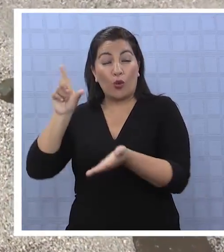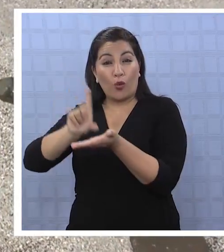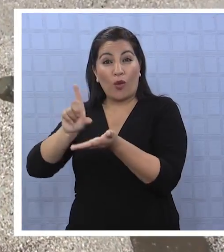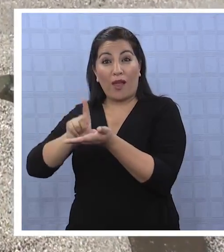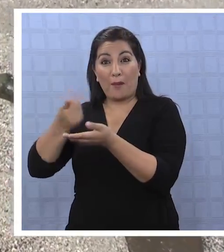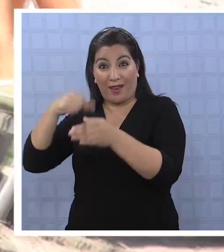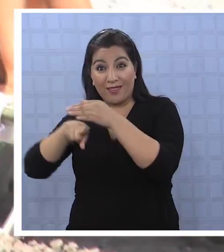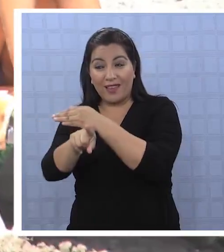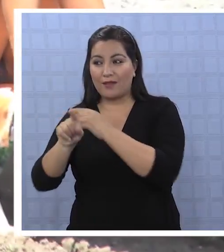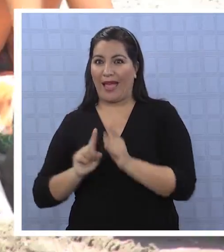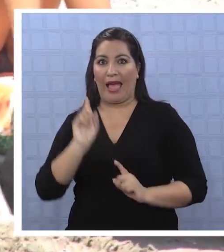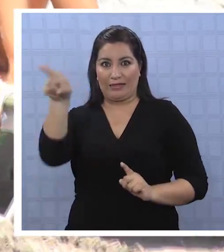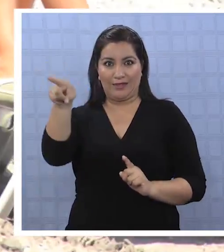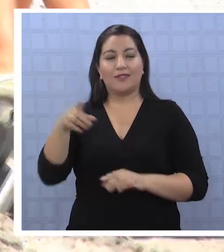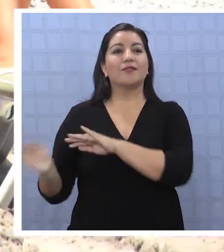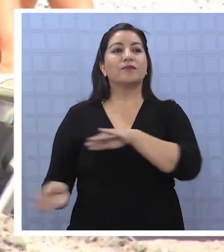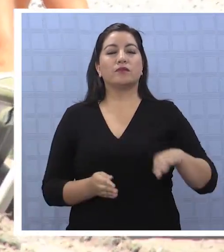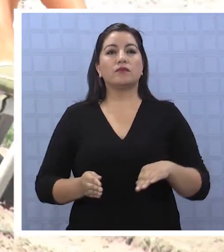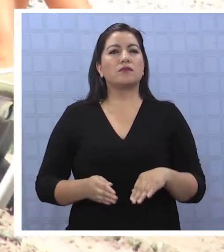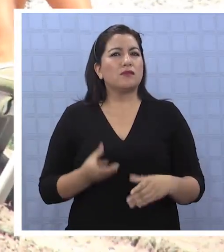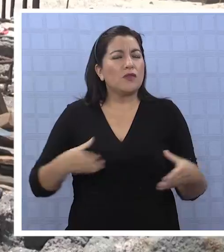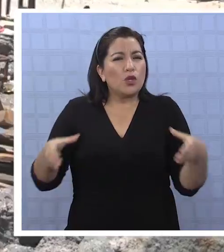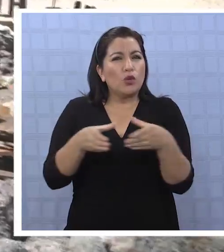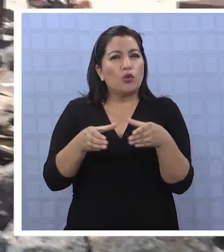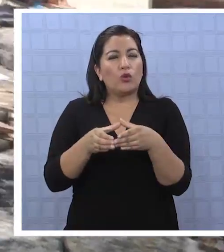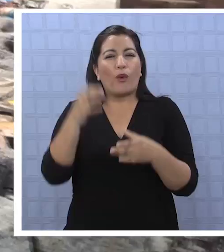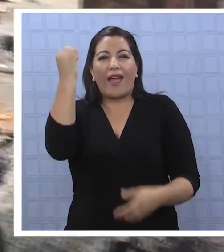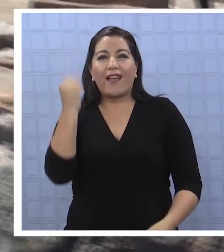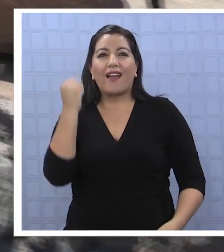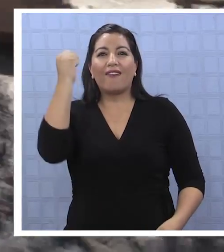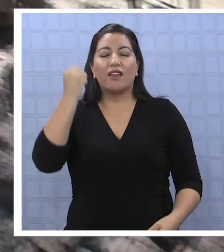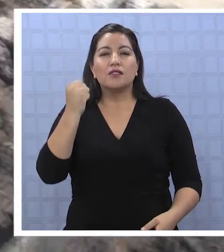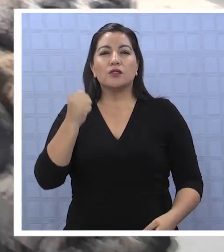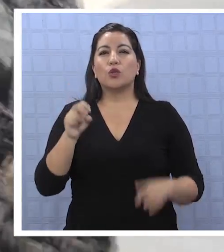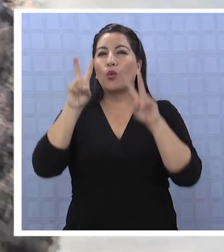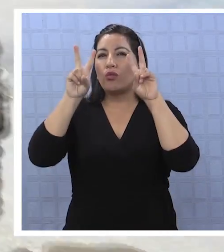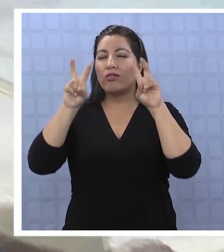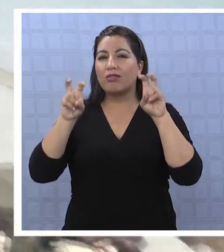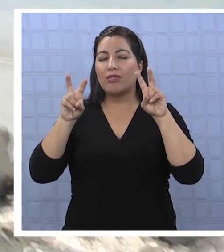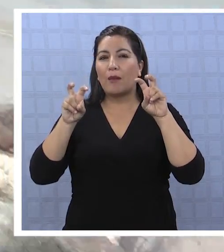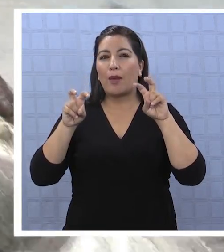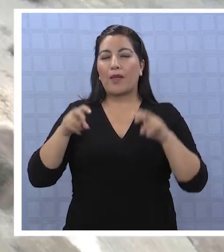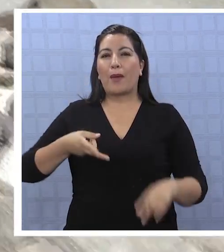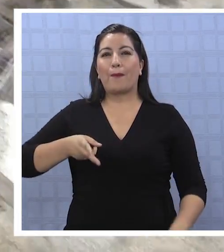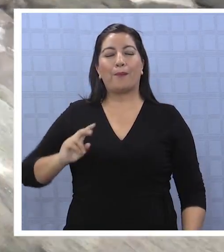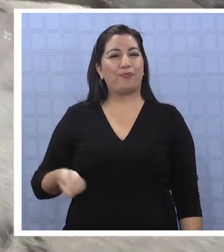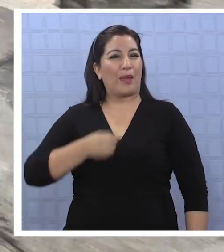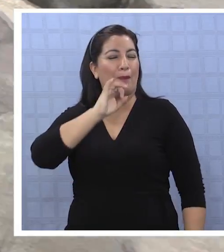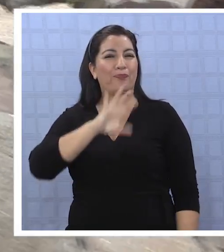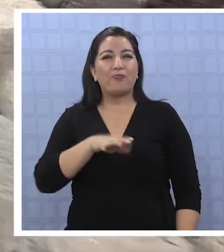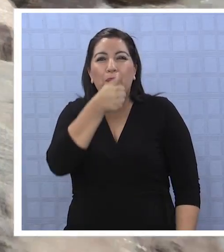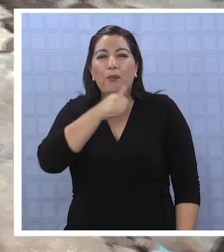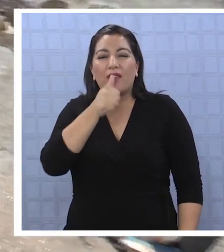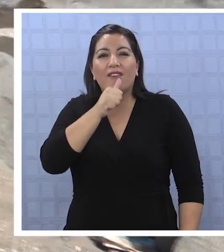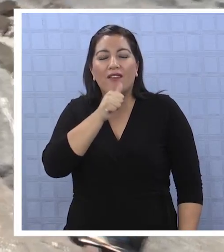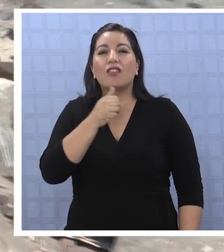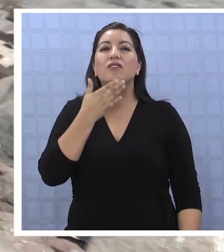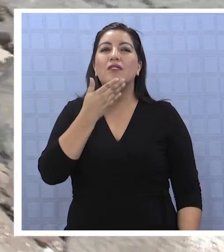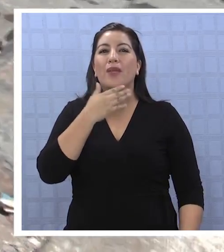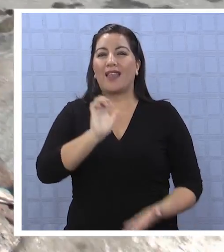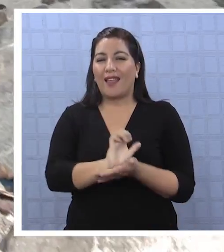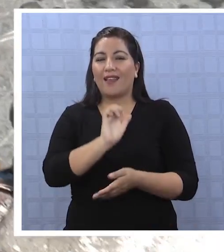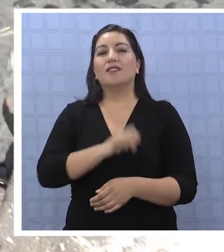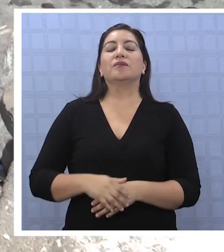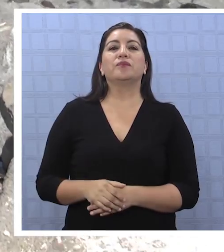es analizada por la directiva de pescadores de Caleta Cabancha, quienes dicen es un tema entre privado y el Estado, mientras desde el gobierno aseguran que el paso se debe